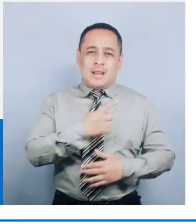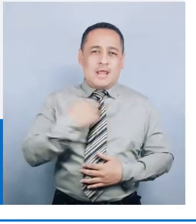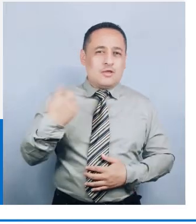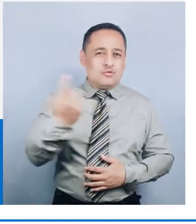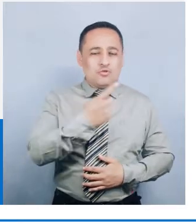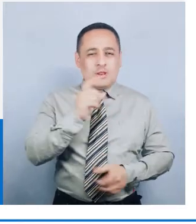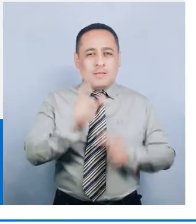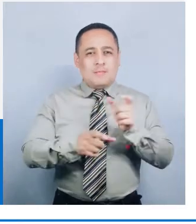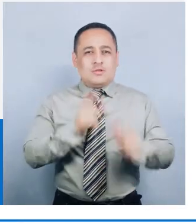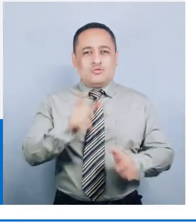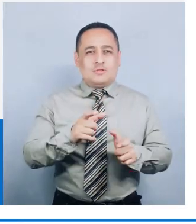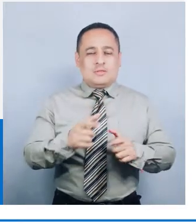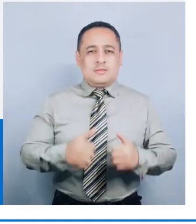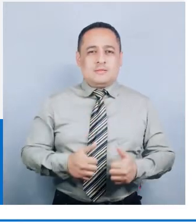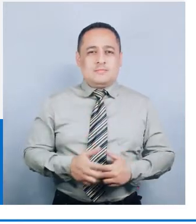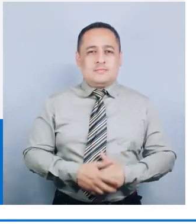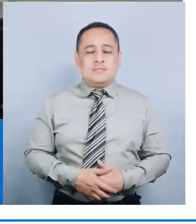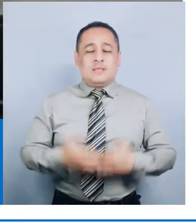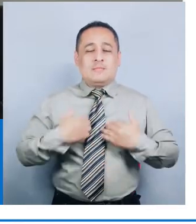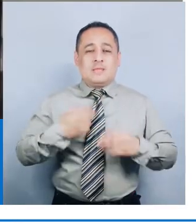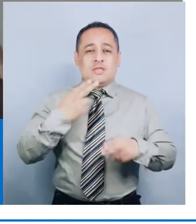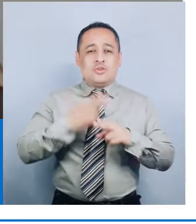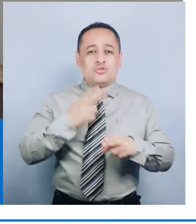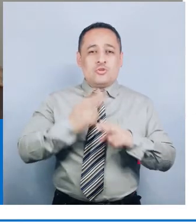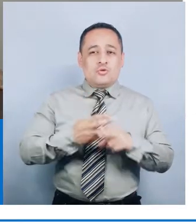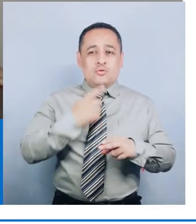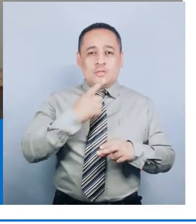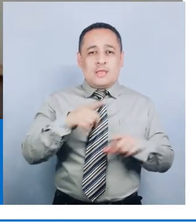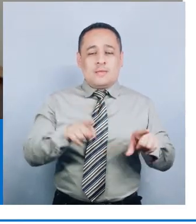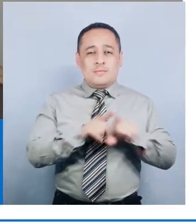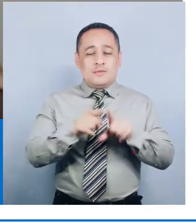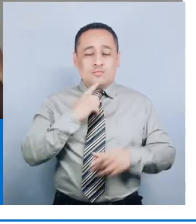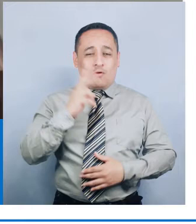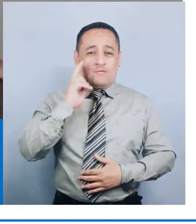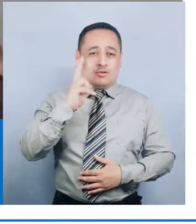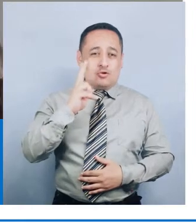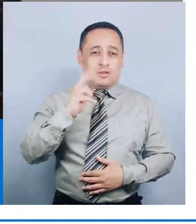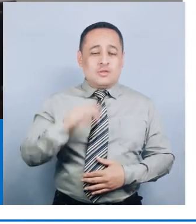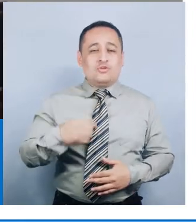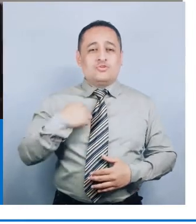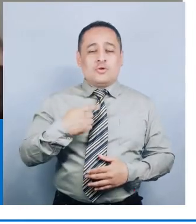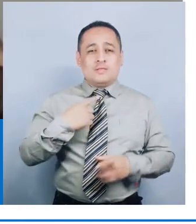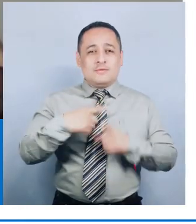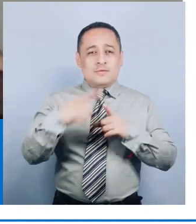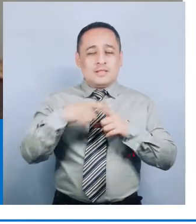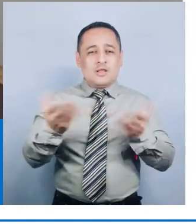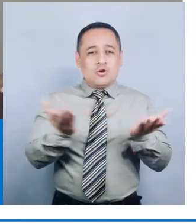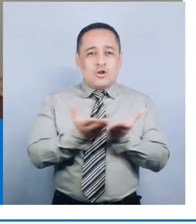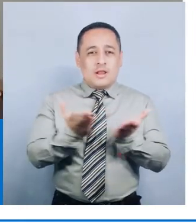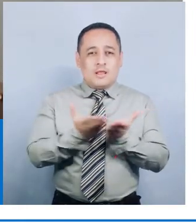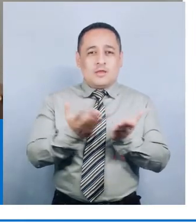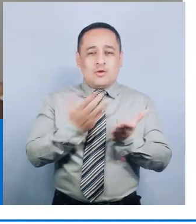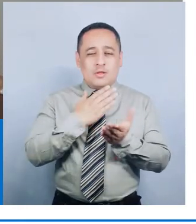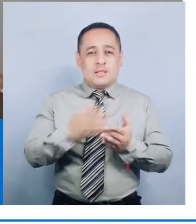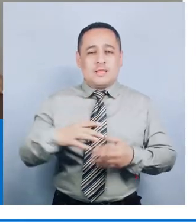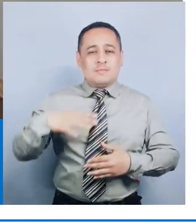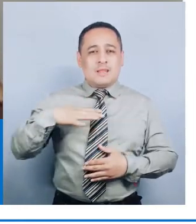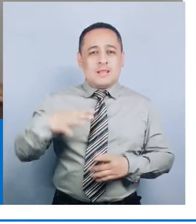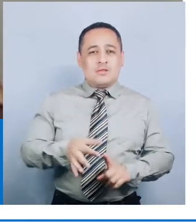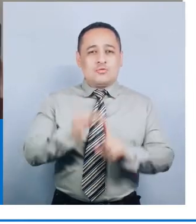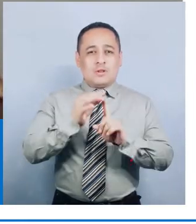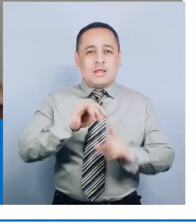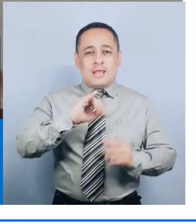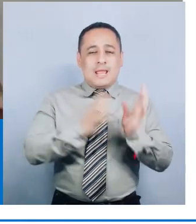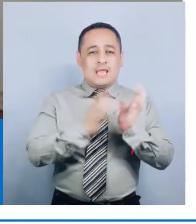todos sus seres vivos. Mi nombre es Perpetuo Ocabán Carlanza. Soy docente de la institución educativa